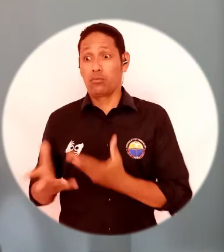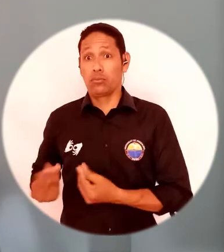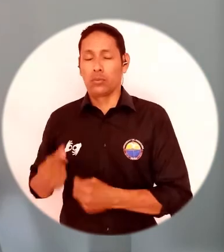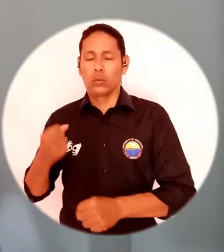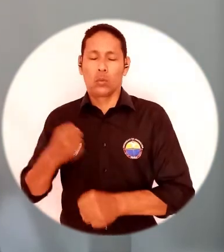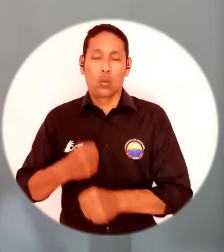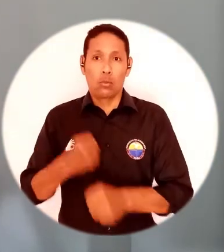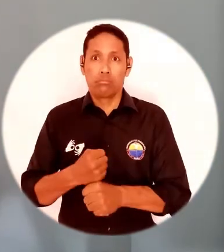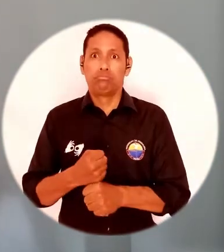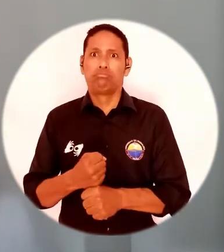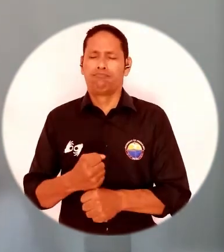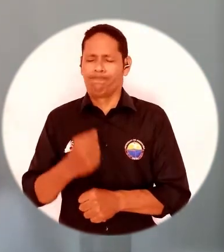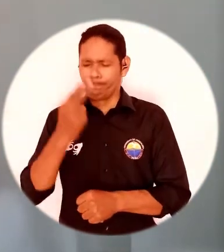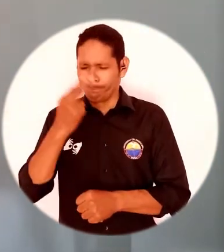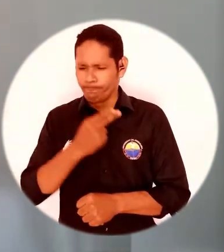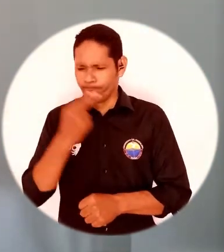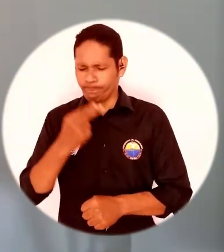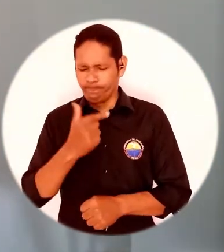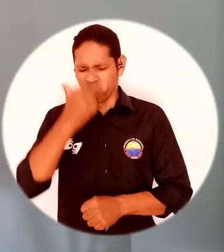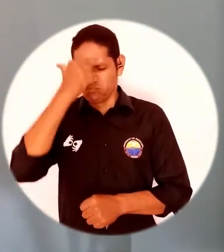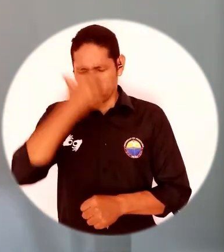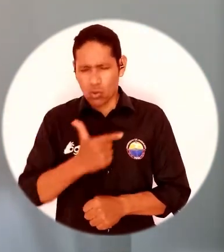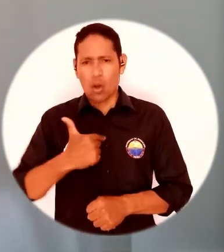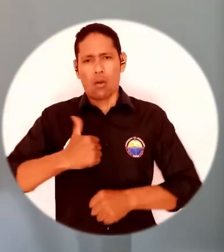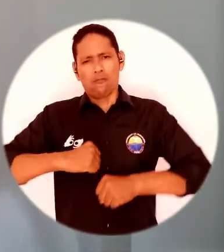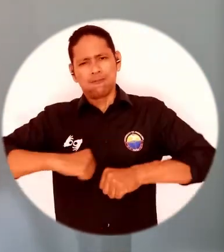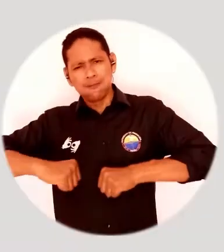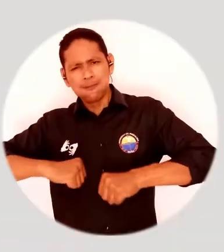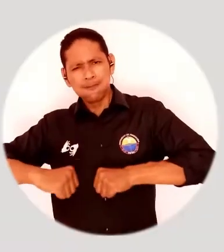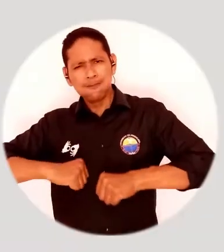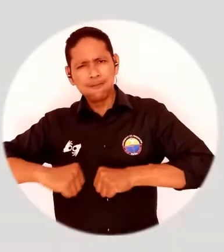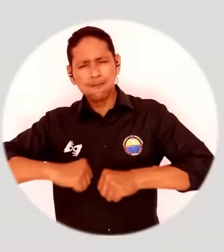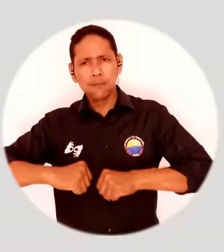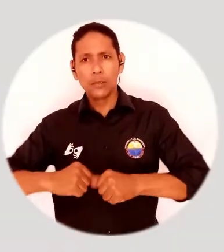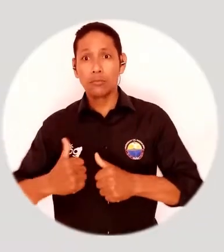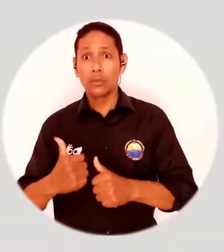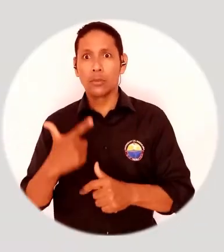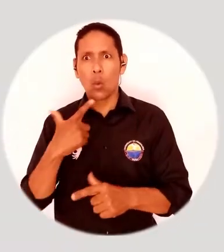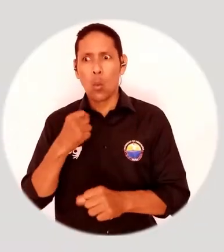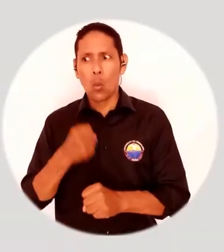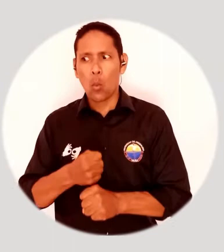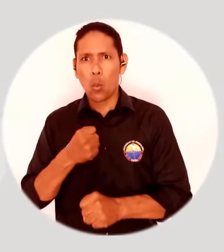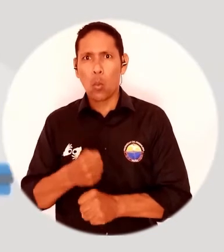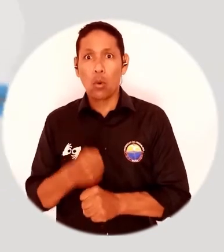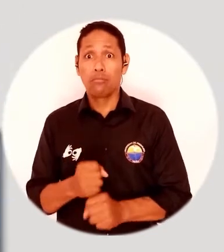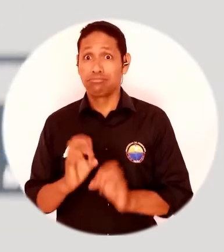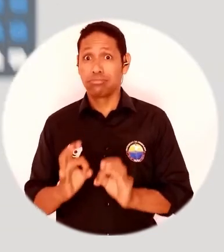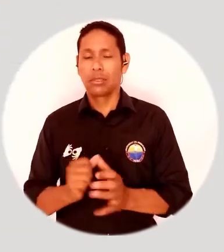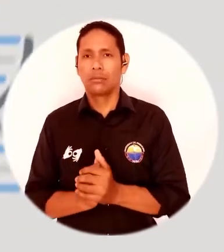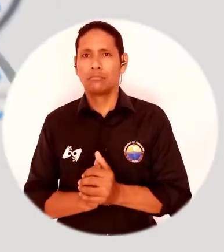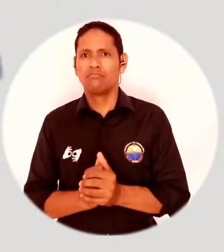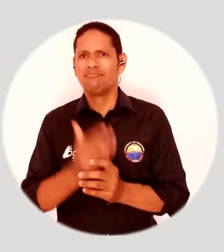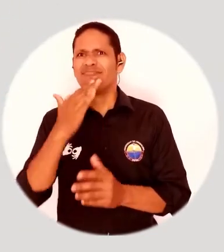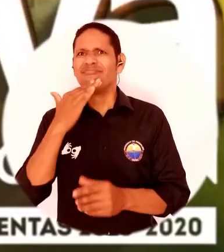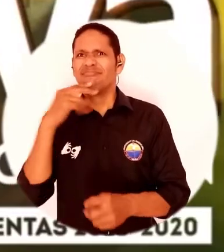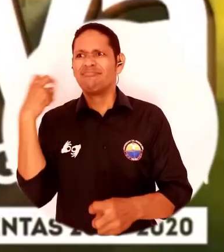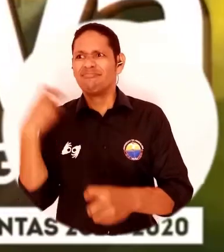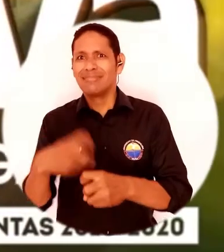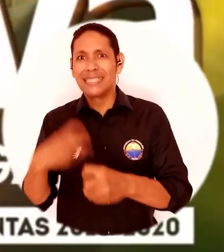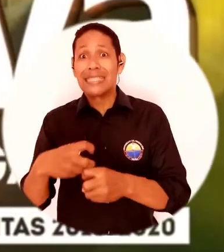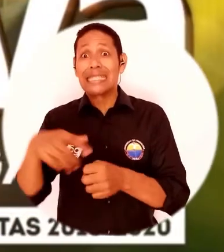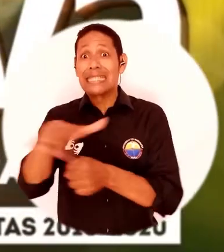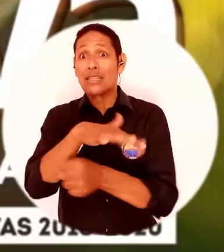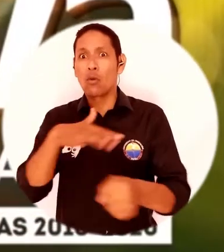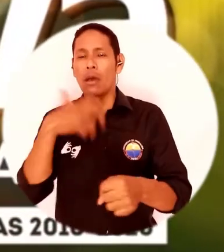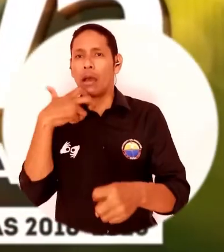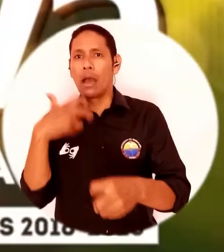de un equipo de trabajo muy comprometido, que ha logrado sortear todas las